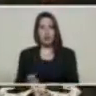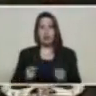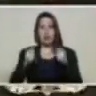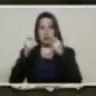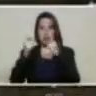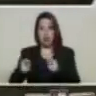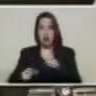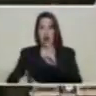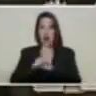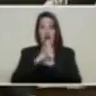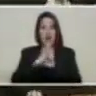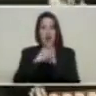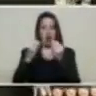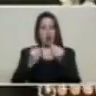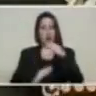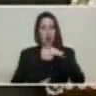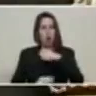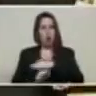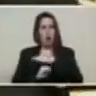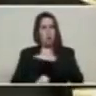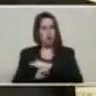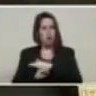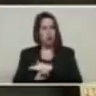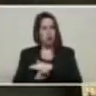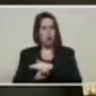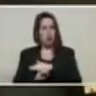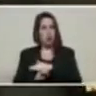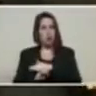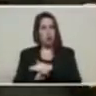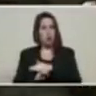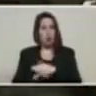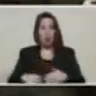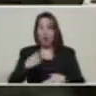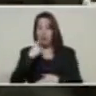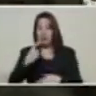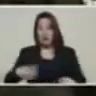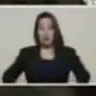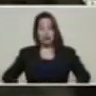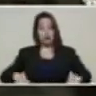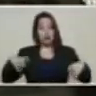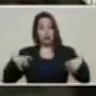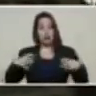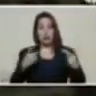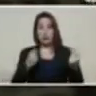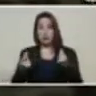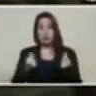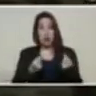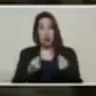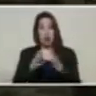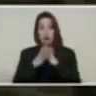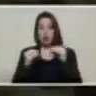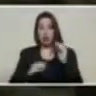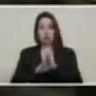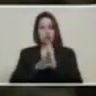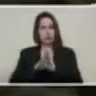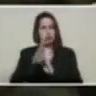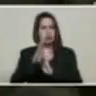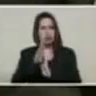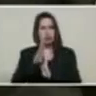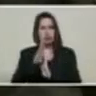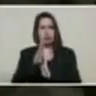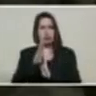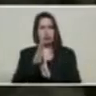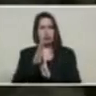como sustento, respaldo, en riqueza, material del desarrollo de toda